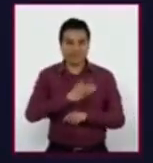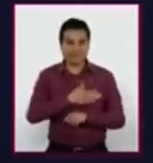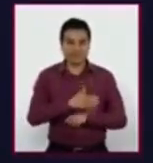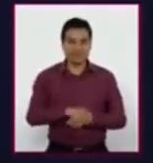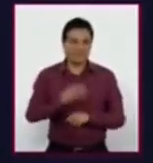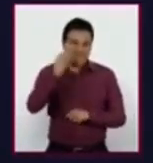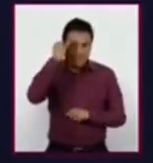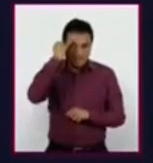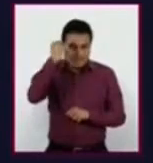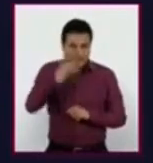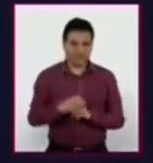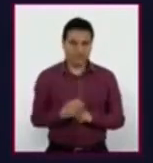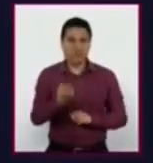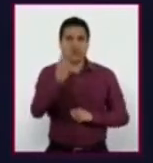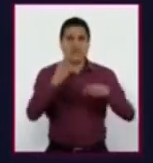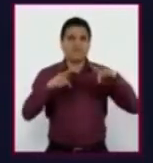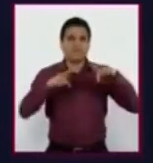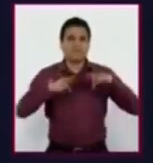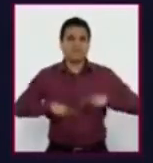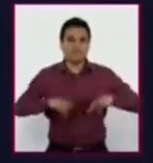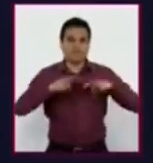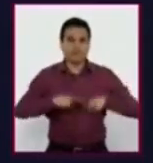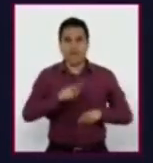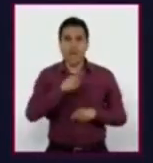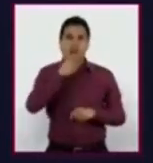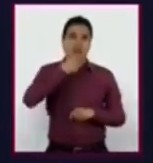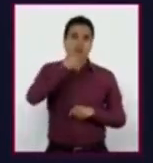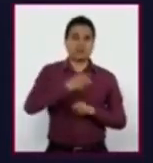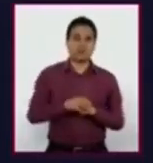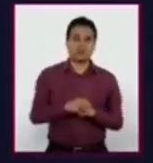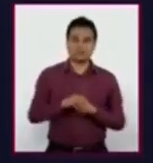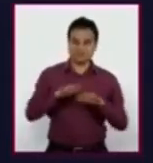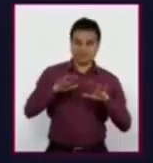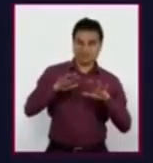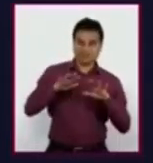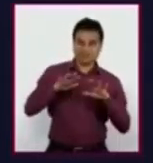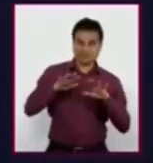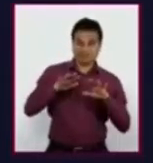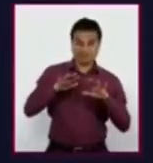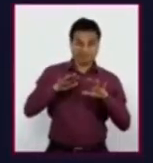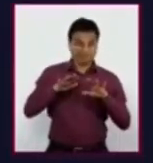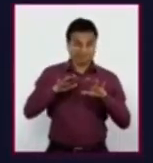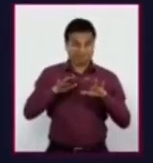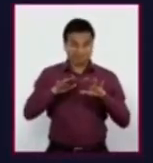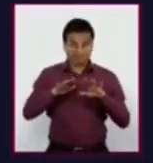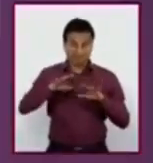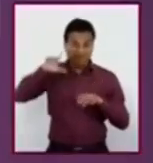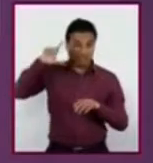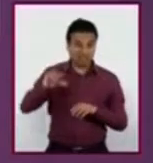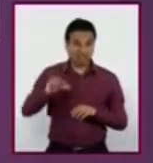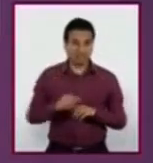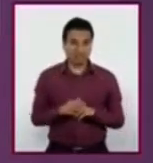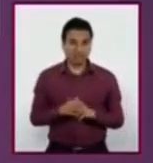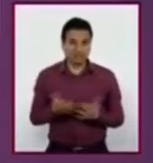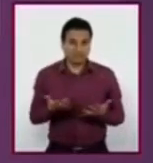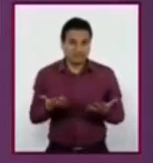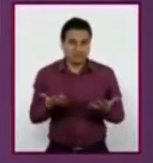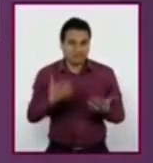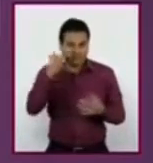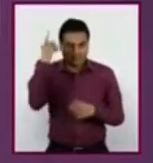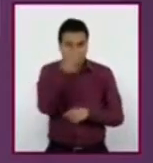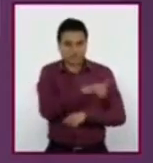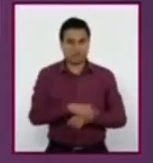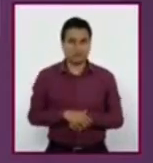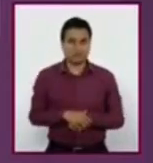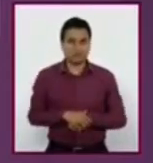Imaginen que una persona es rechazada por otras solo porque pronunció de forma distinta ciertas palabras. ¿Cómo